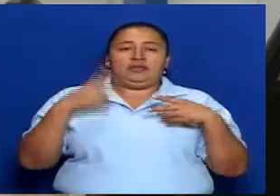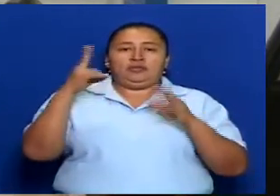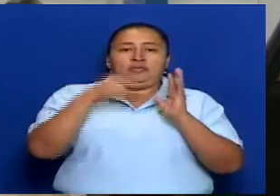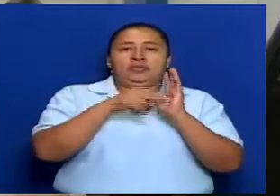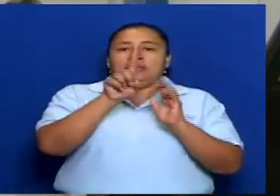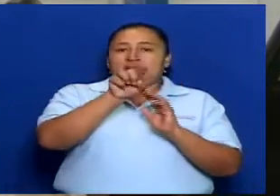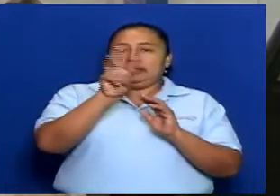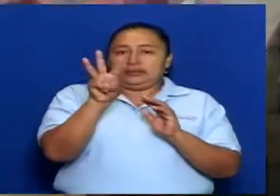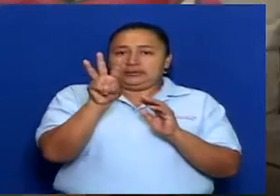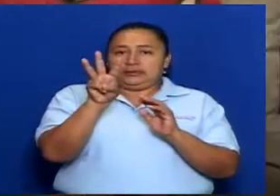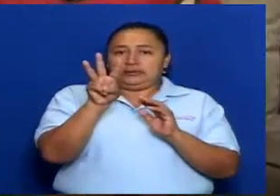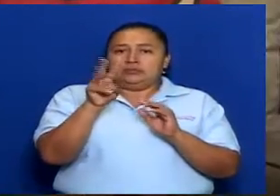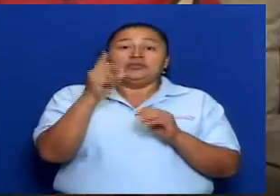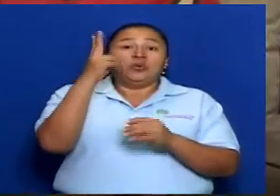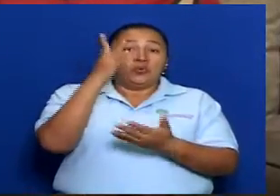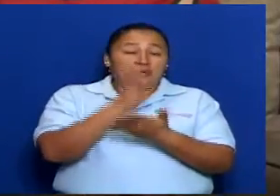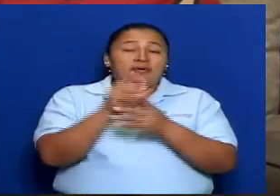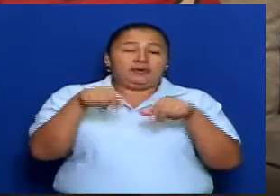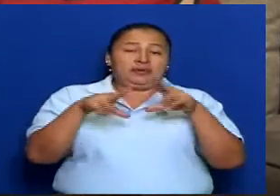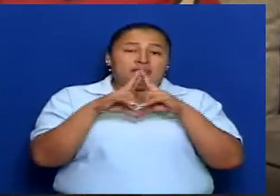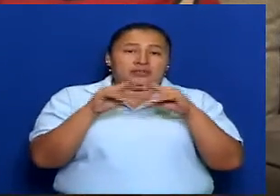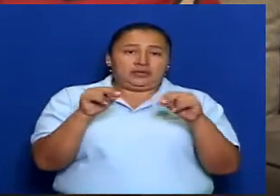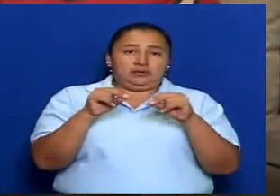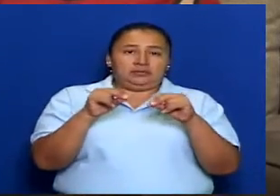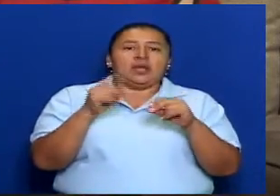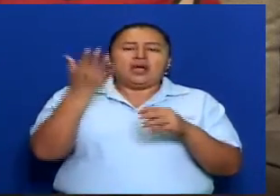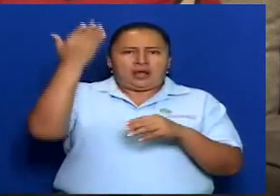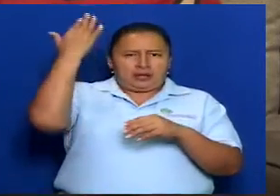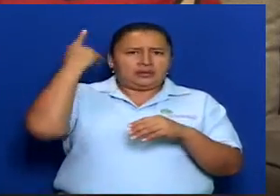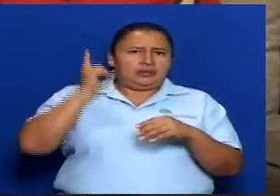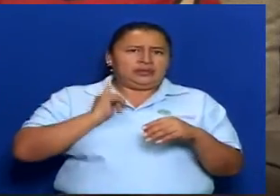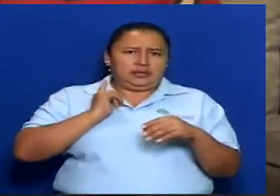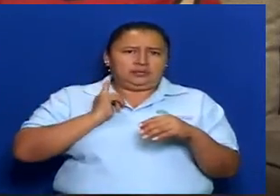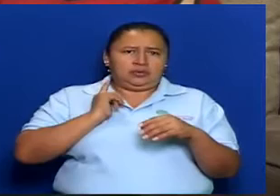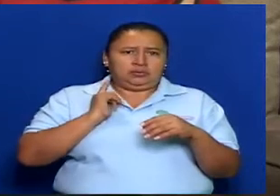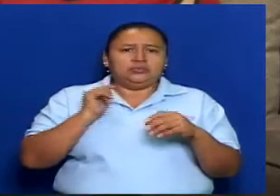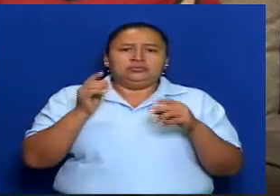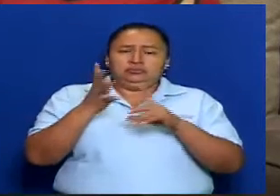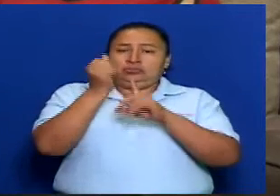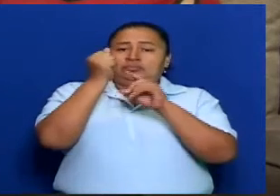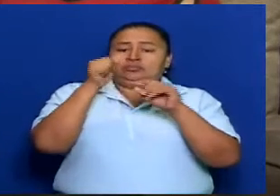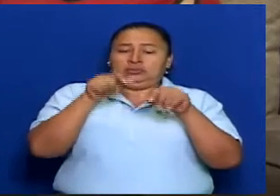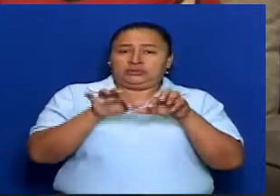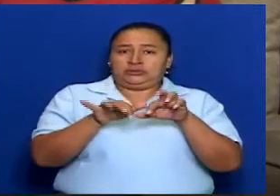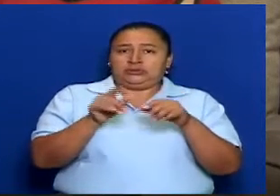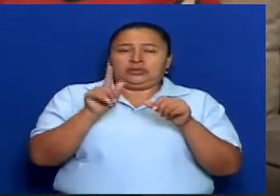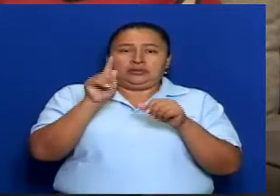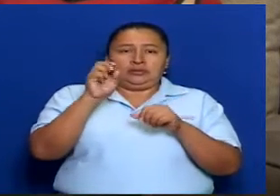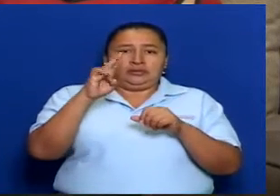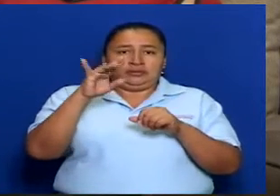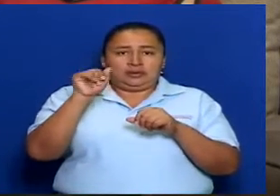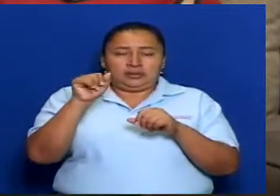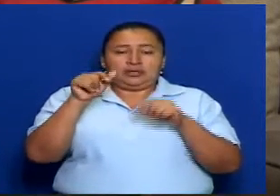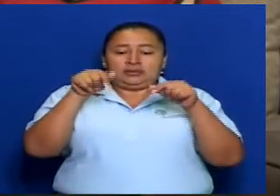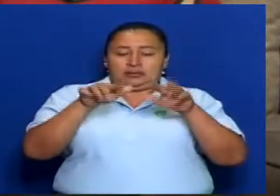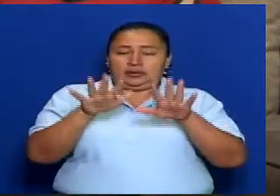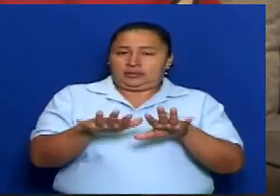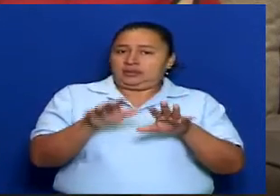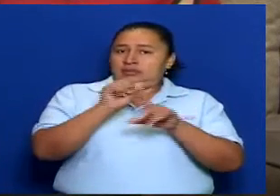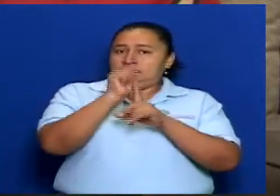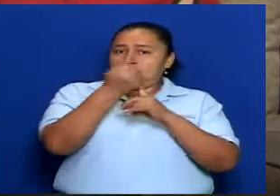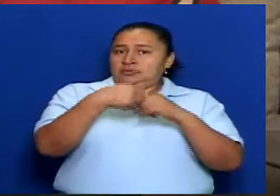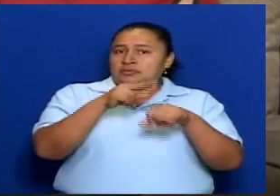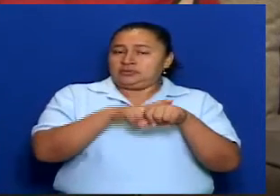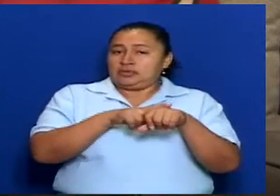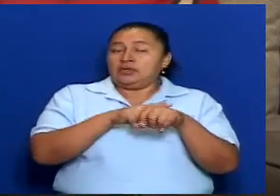Nicaragua. Ya estuvo anteriormente y pues se obtuvo la Secretaría Técnica Permanente que está en este poder legislativo